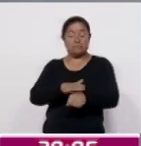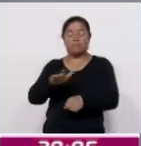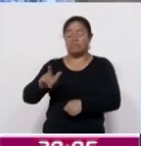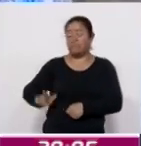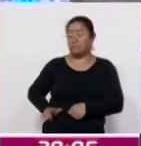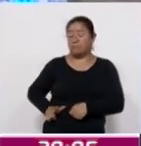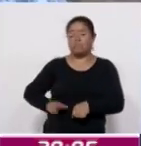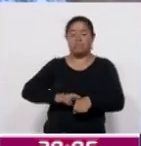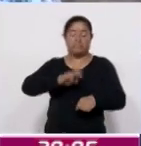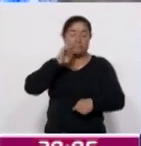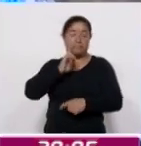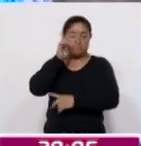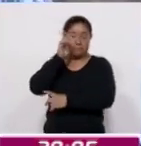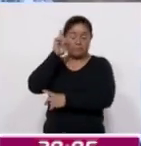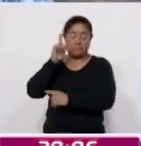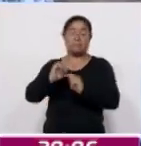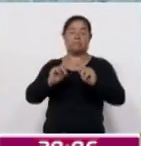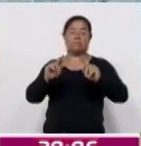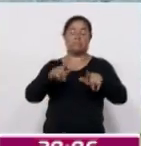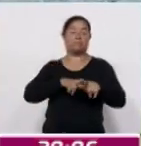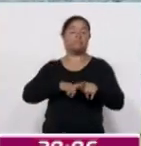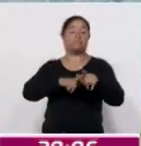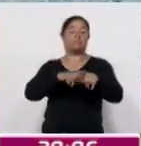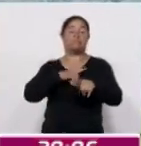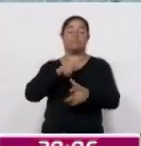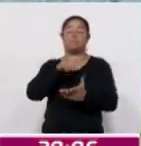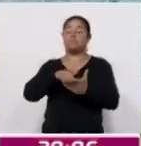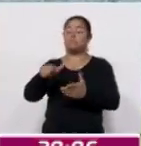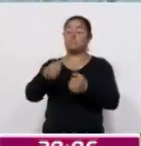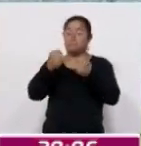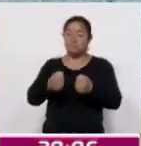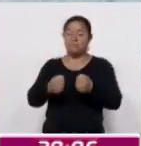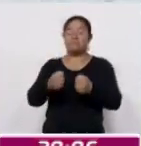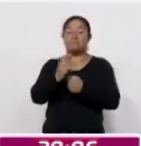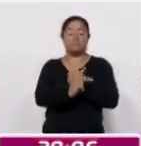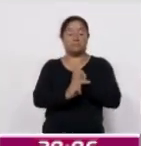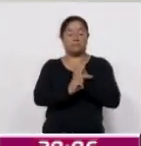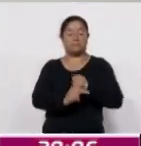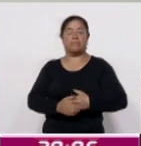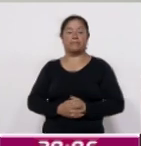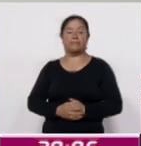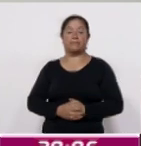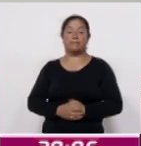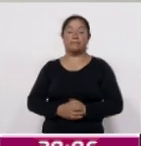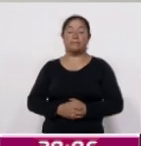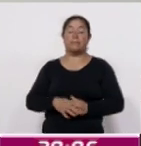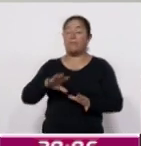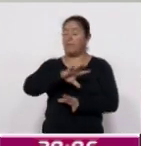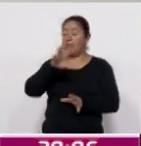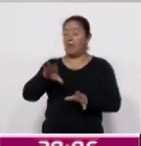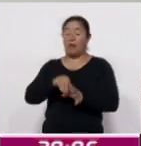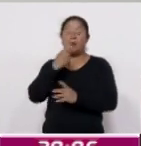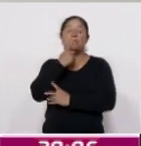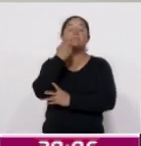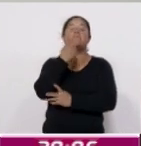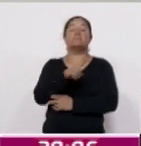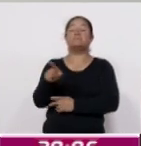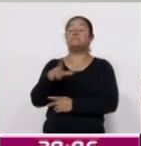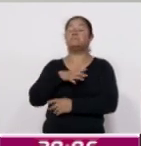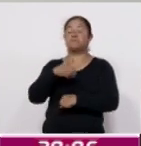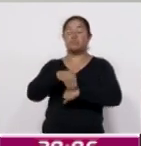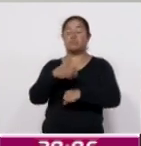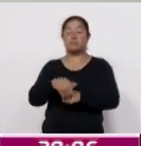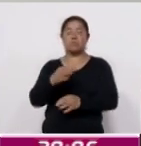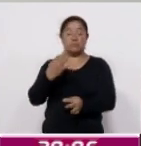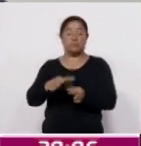gobernadora Lorena Cuellar, Tlaxcala se mantiene como la entidad más segura del país. En total de delitos, cifras absolutas,